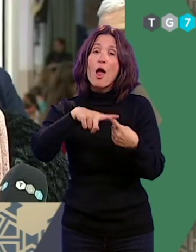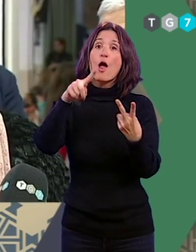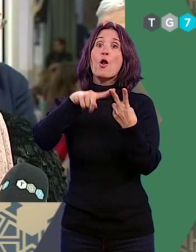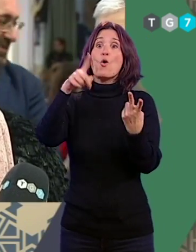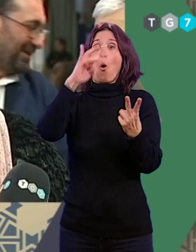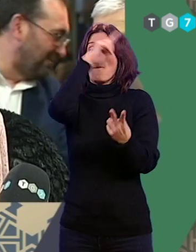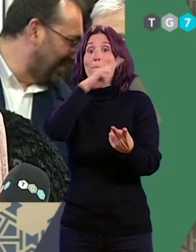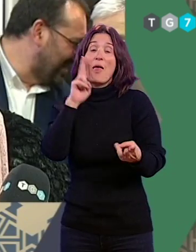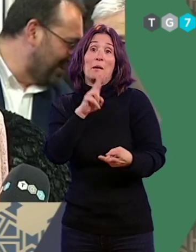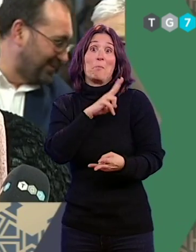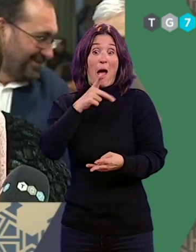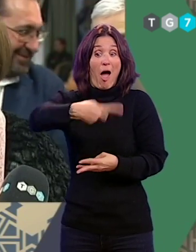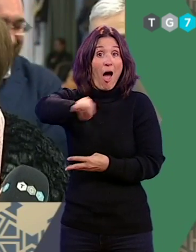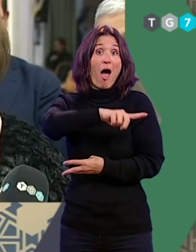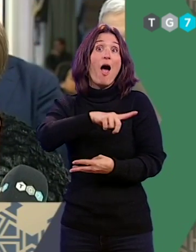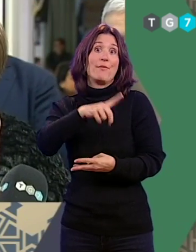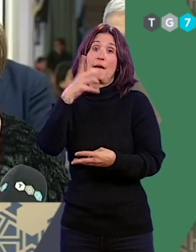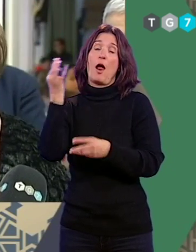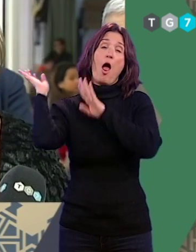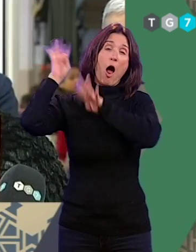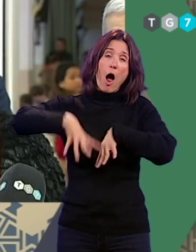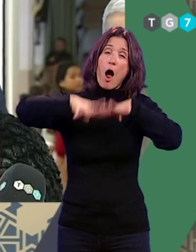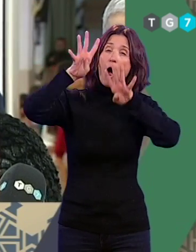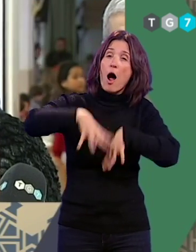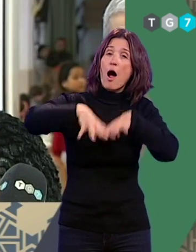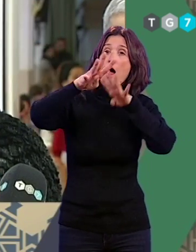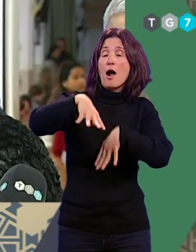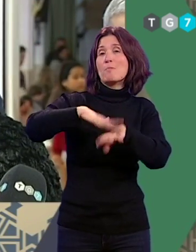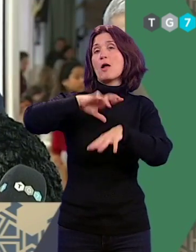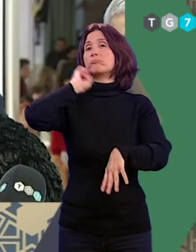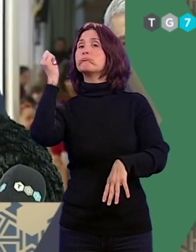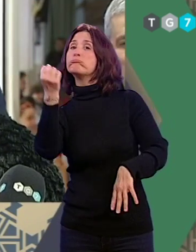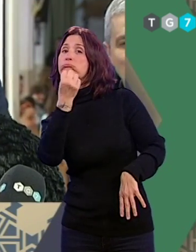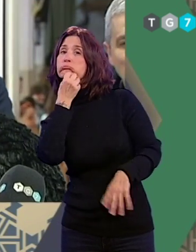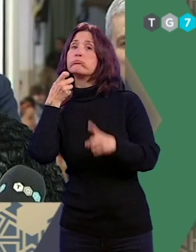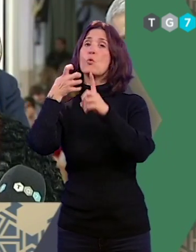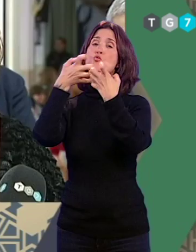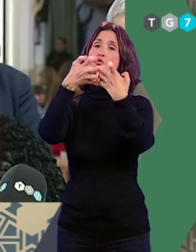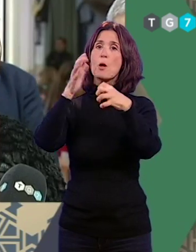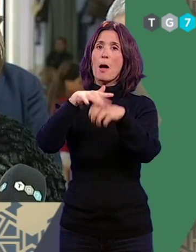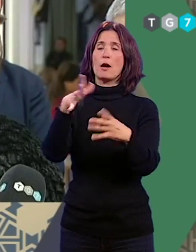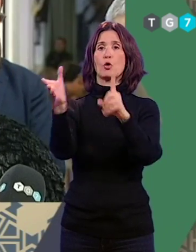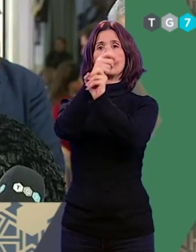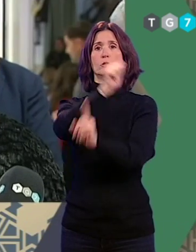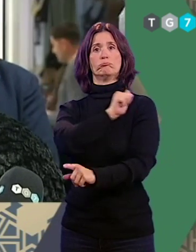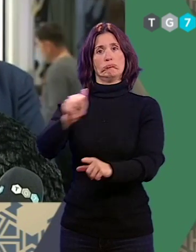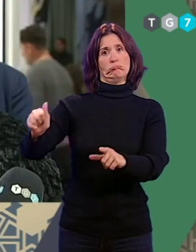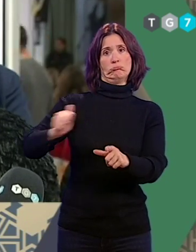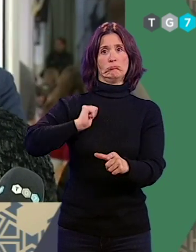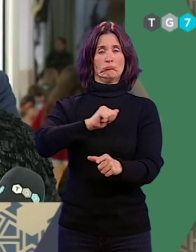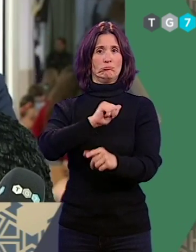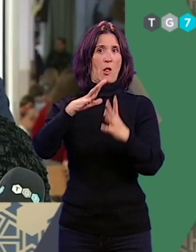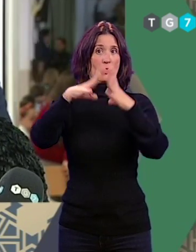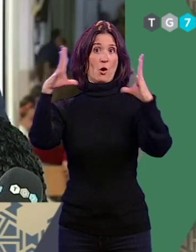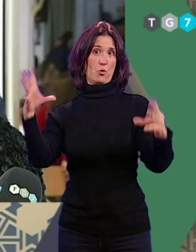sus padres o sus madres, pues tuvieron que salir a la calle para reivindicar la plena autonomía con el máximo techo competencial,